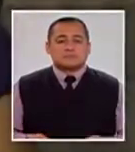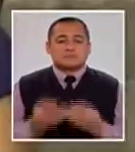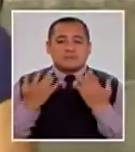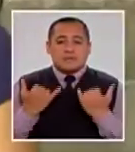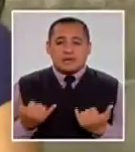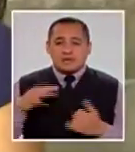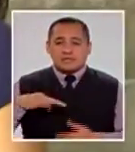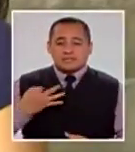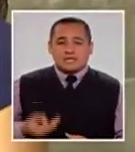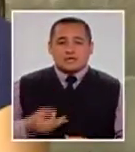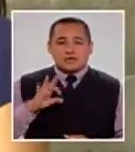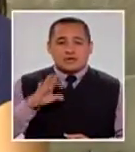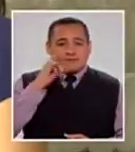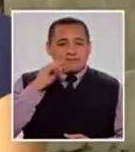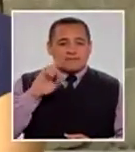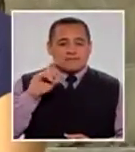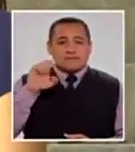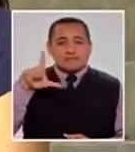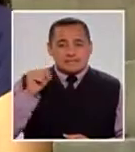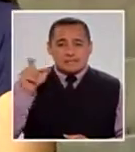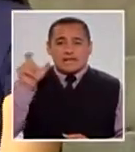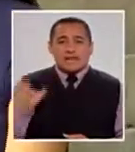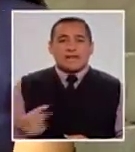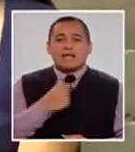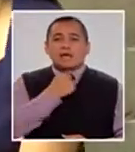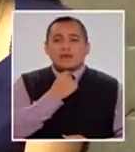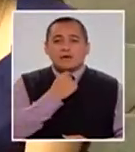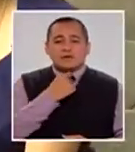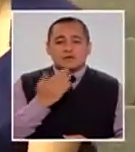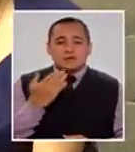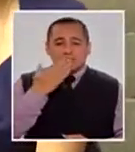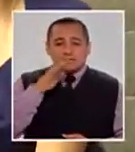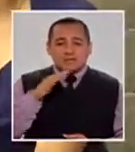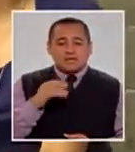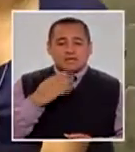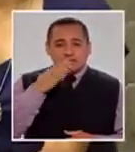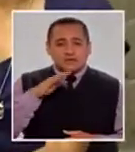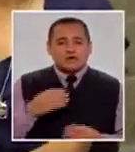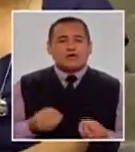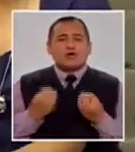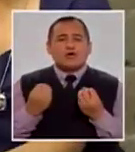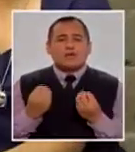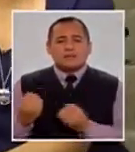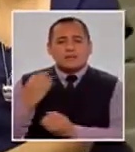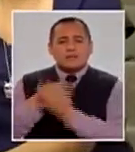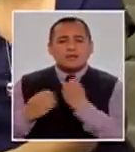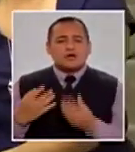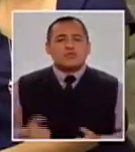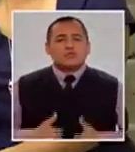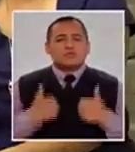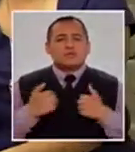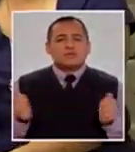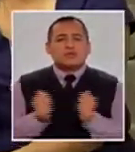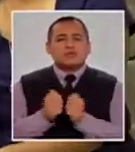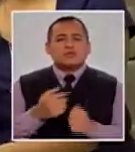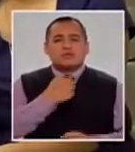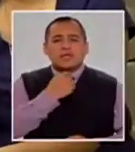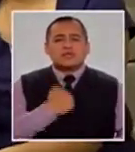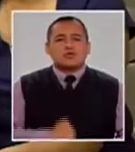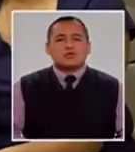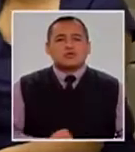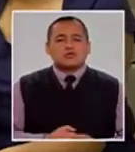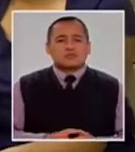Ahora estamos con el señor Fidel, abuelito de Emanuel. Señor, cuéntame, ¿cómo pasa su día usted con Emanuel?